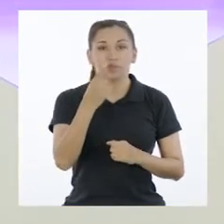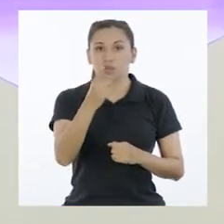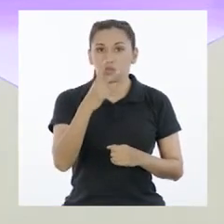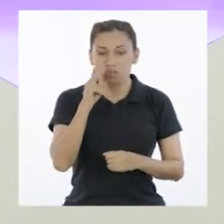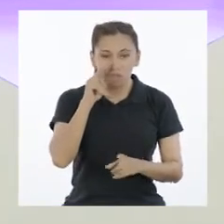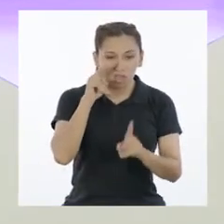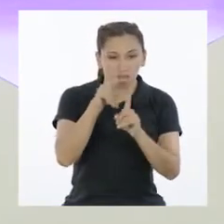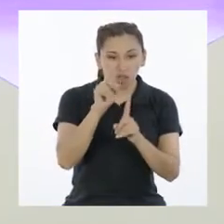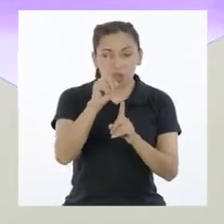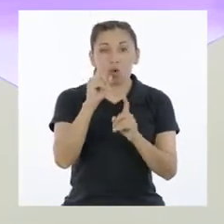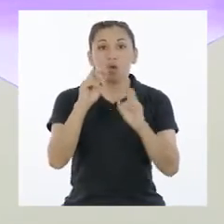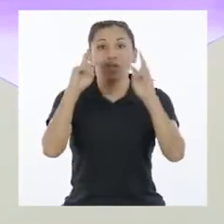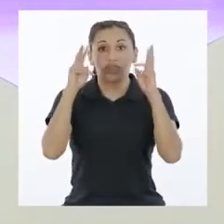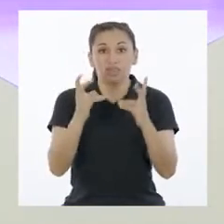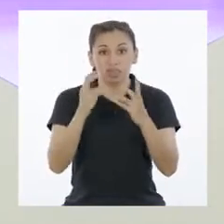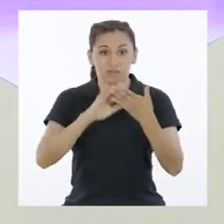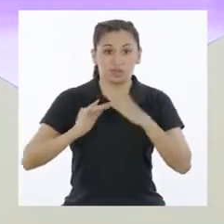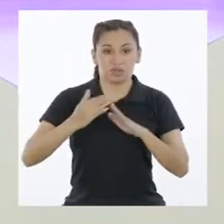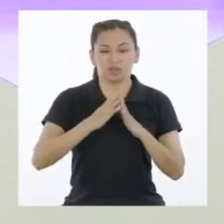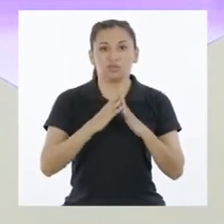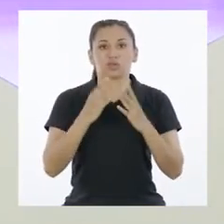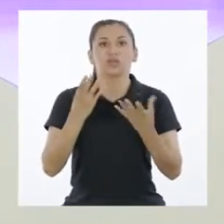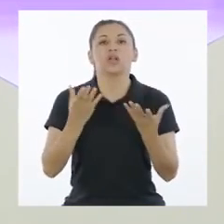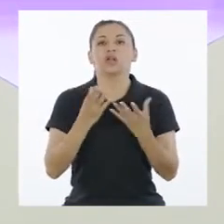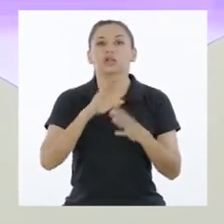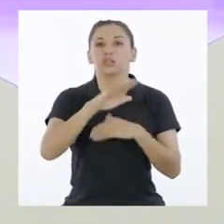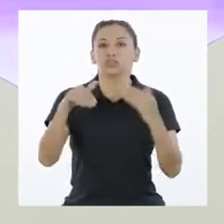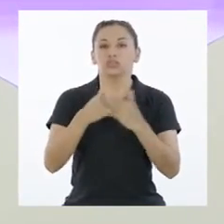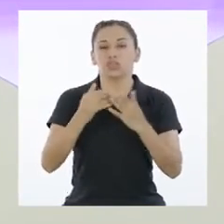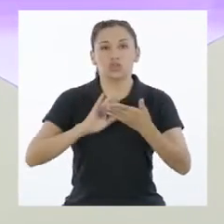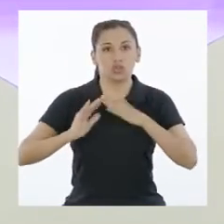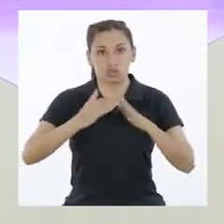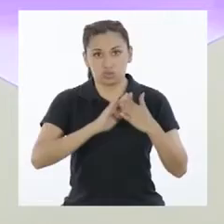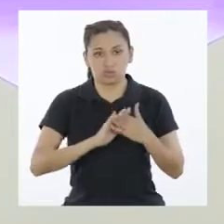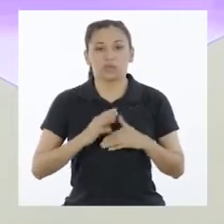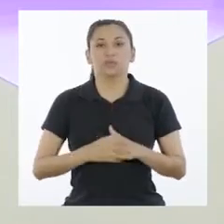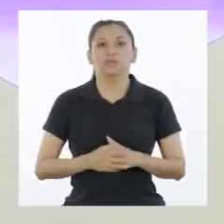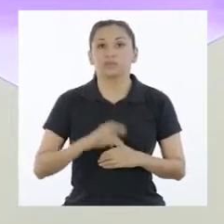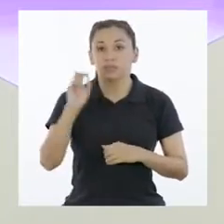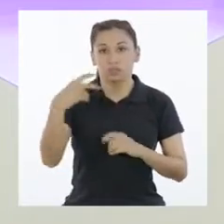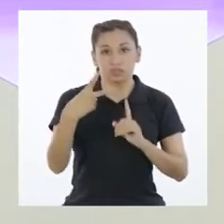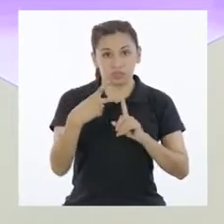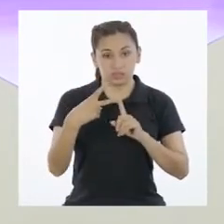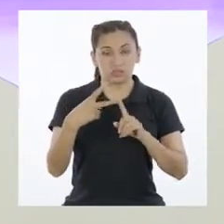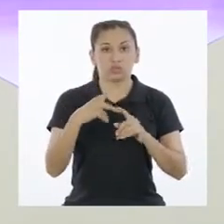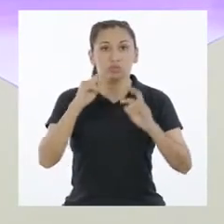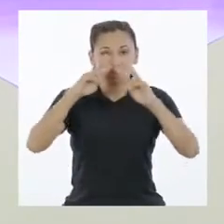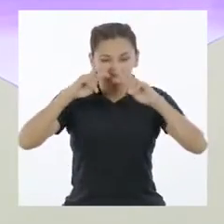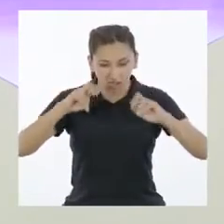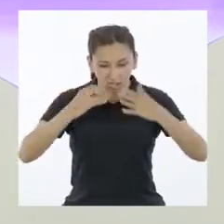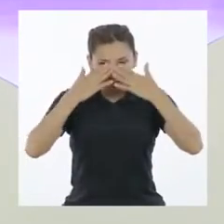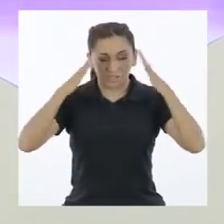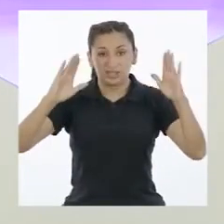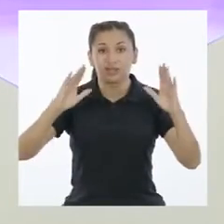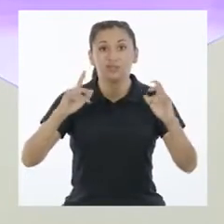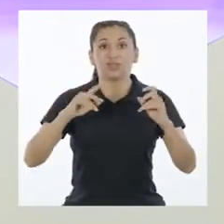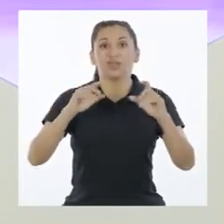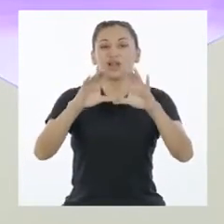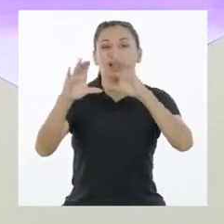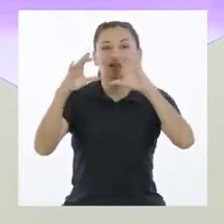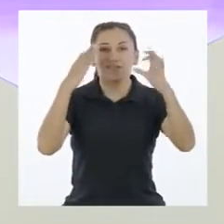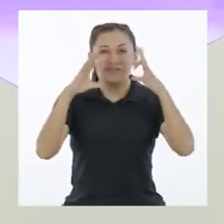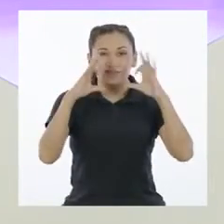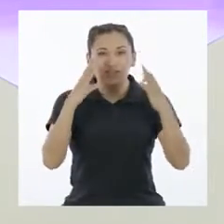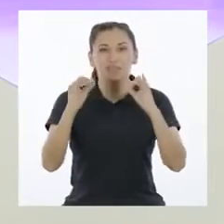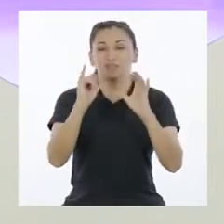Primero, identifica un asunto público que esté afectando a la población. Segundo, explora las redes sociales y